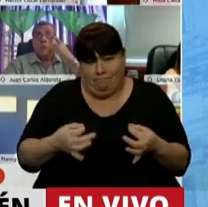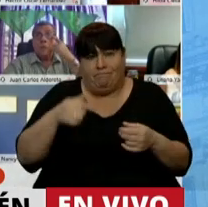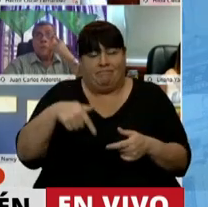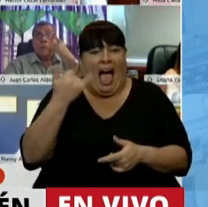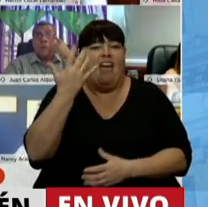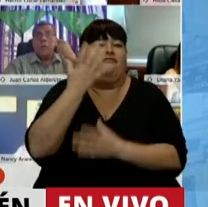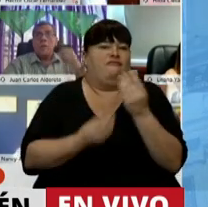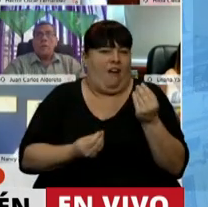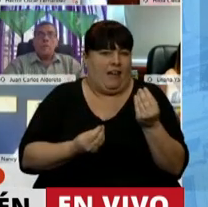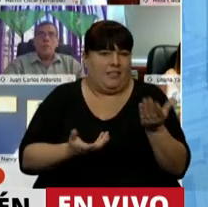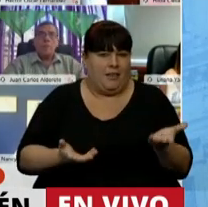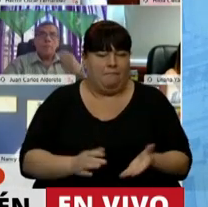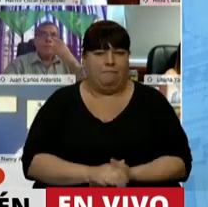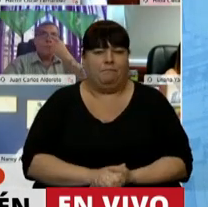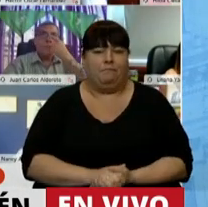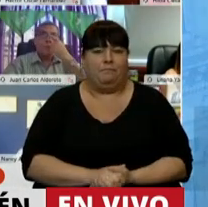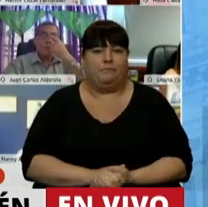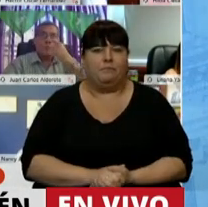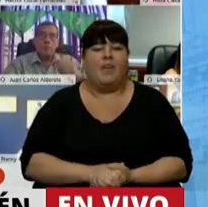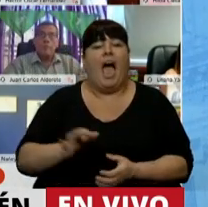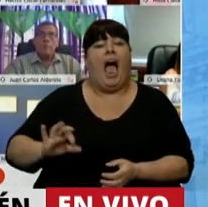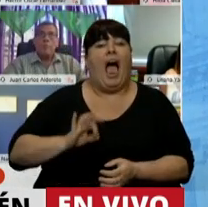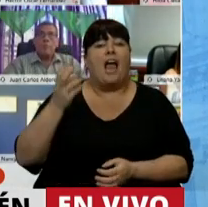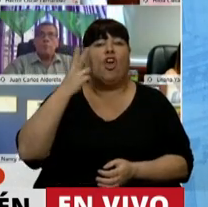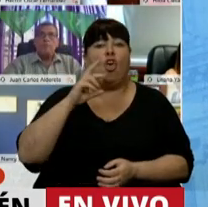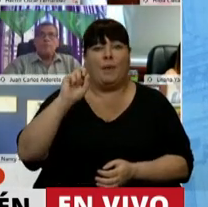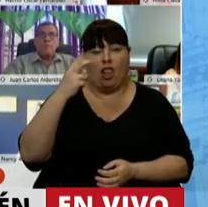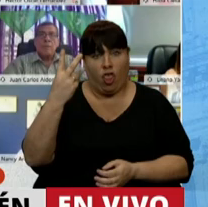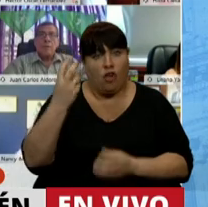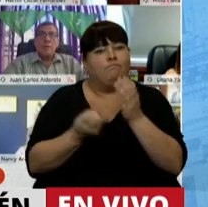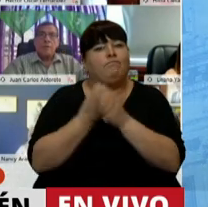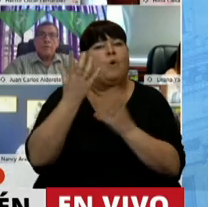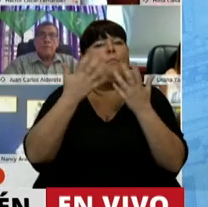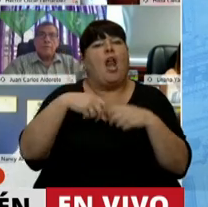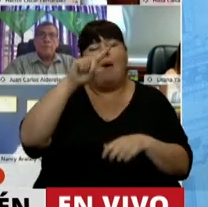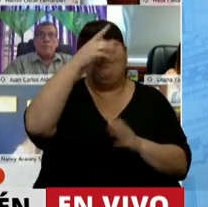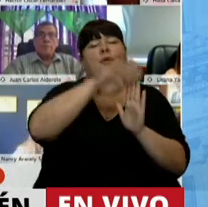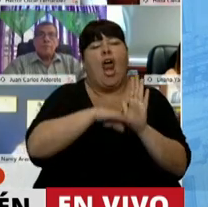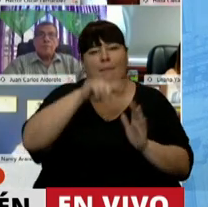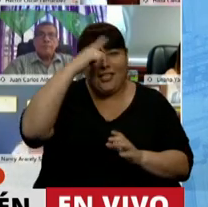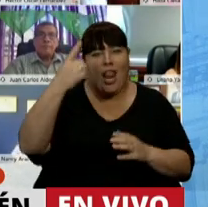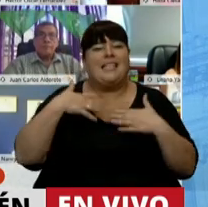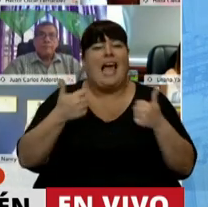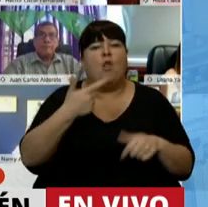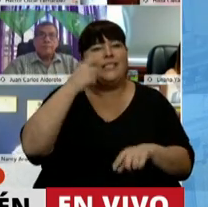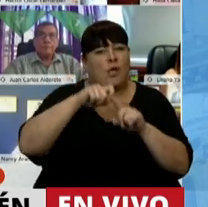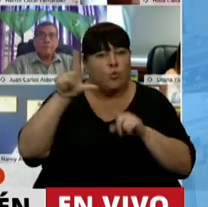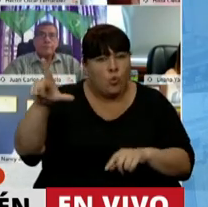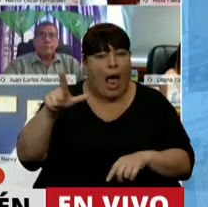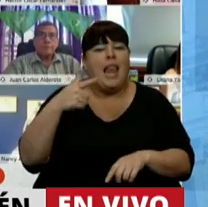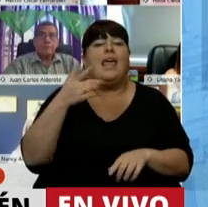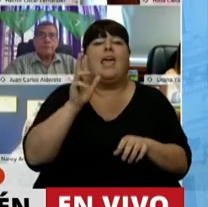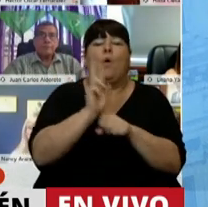estamos fallando, señor presidente. En el año 2002 se creó el Programa Nacional de Salud Sexual y Procriación